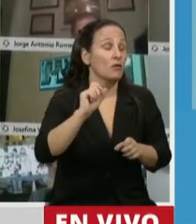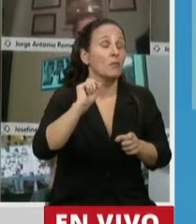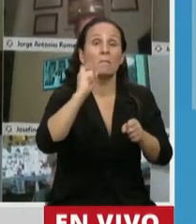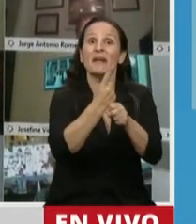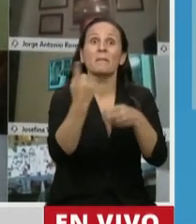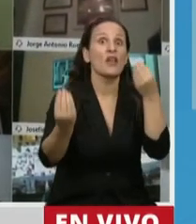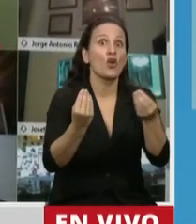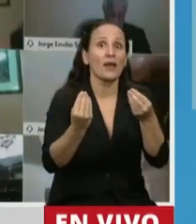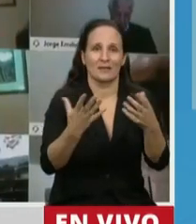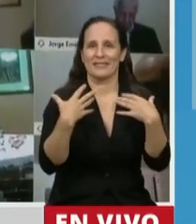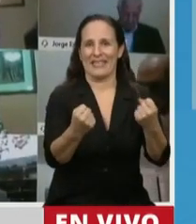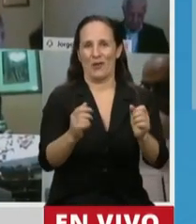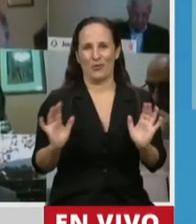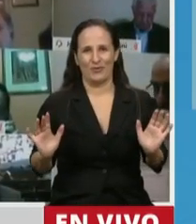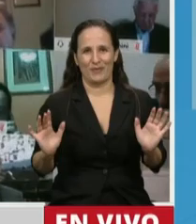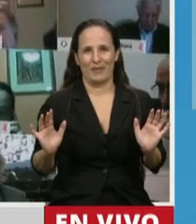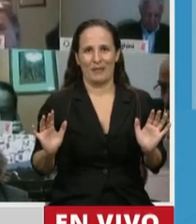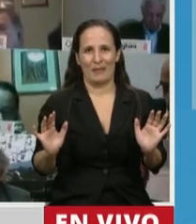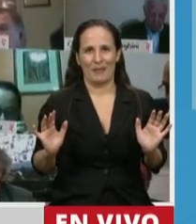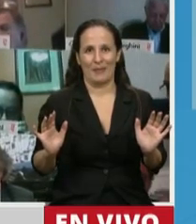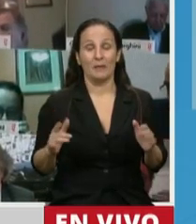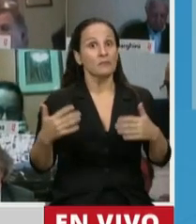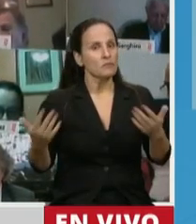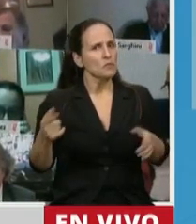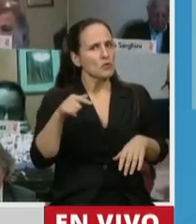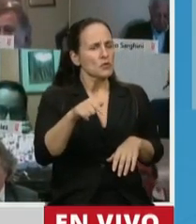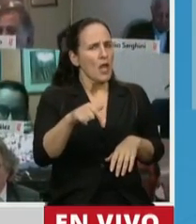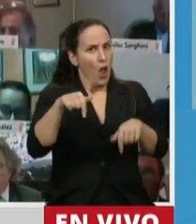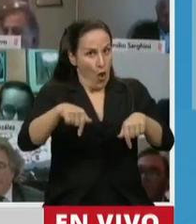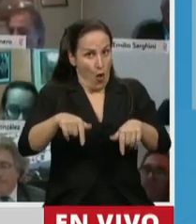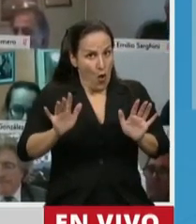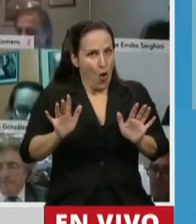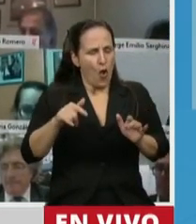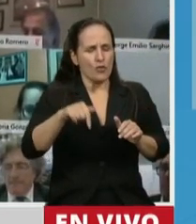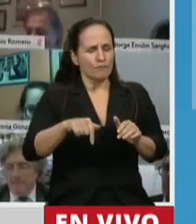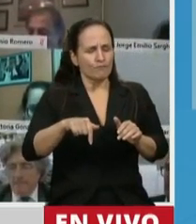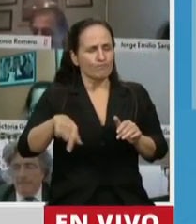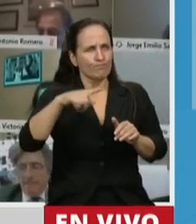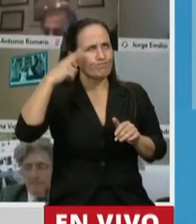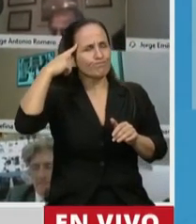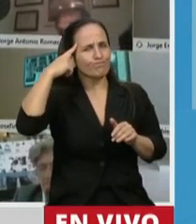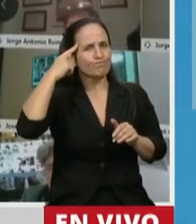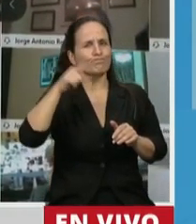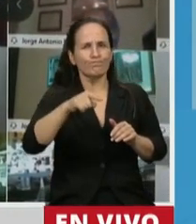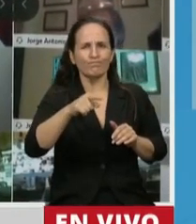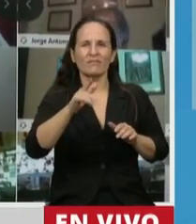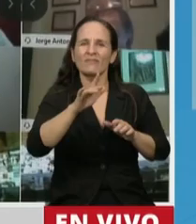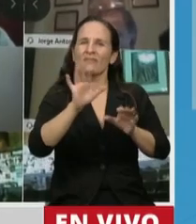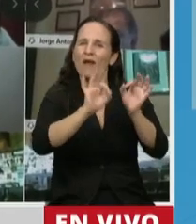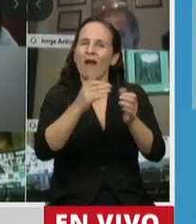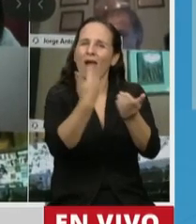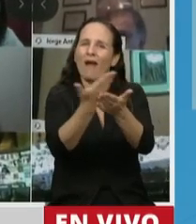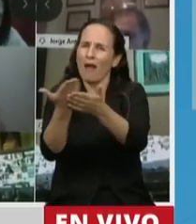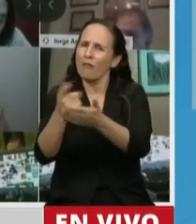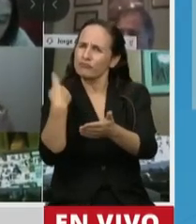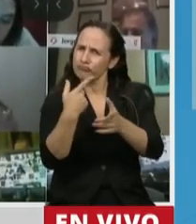en esa línea es que la verdad que hoy, desde acá, estamos acompañando estas iniciativas, en